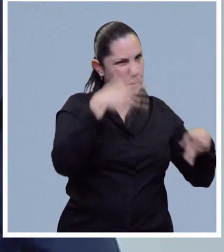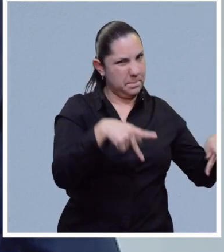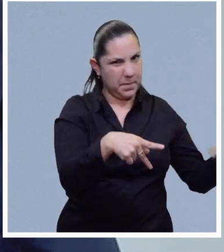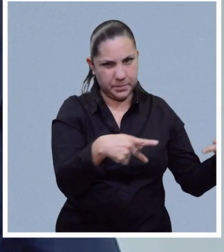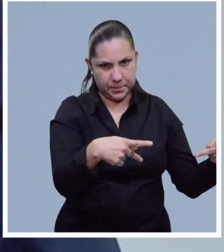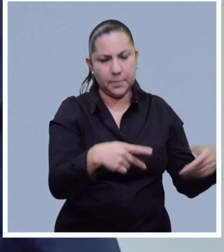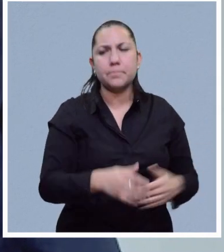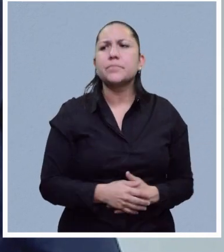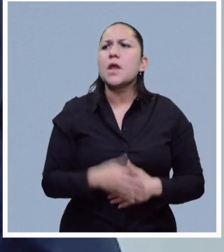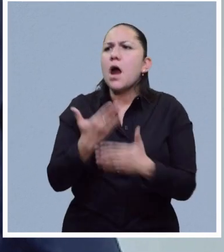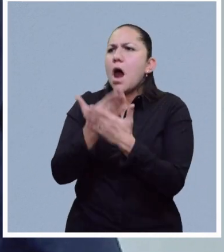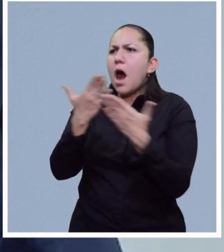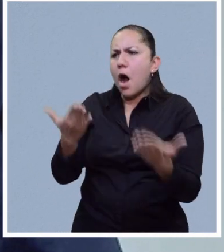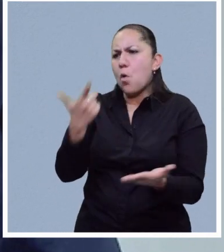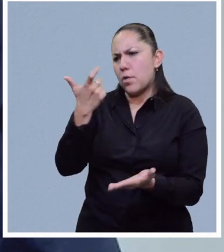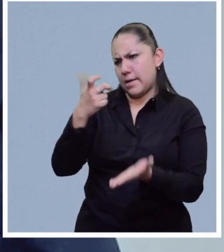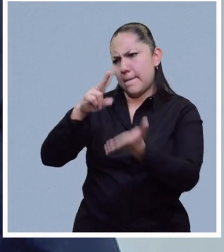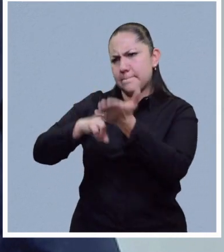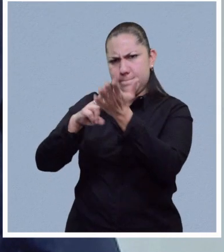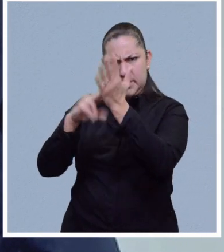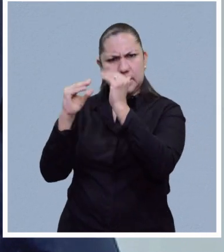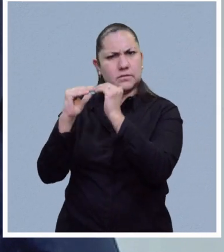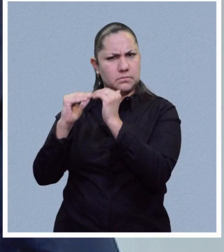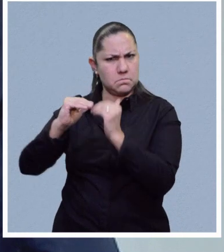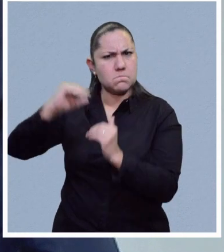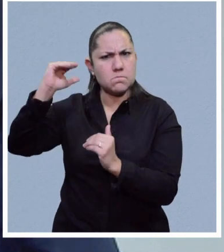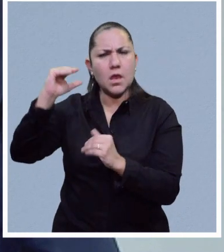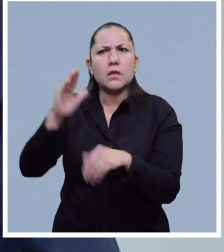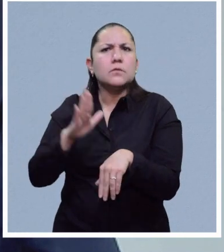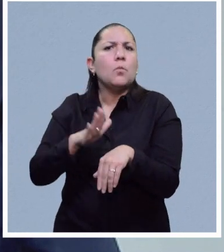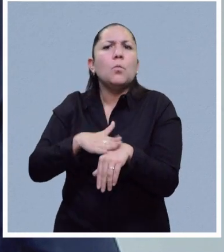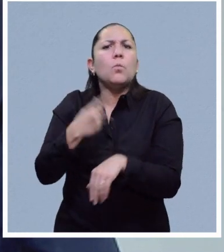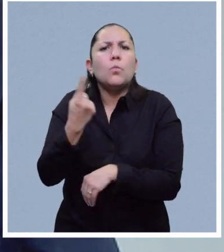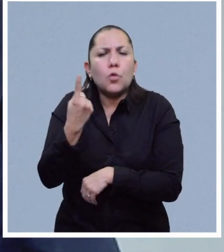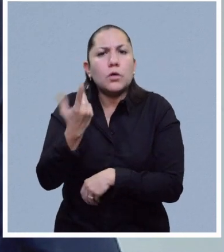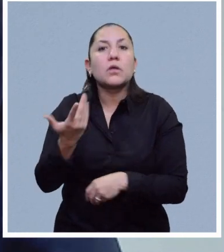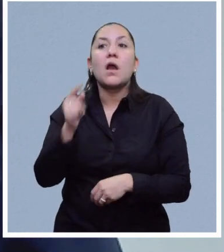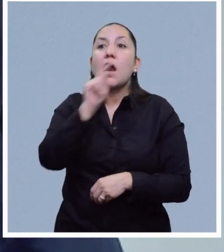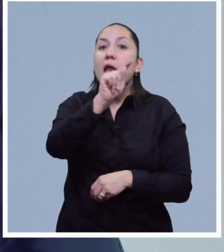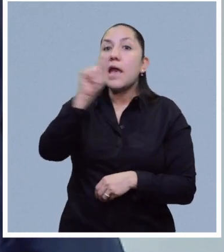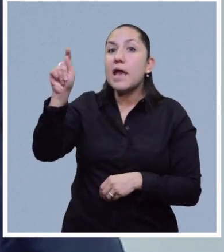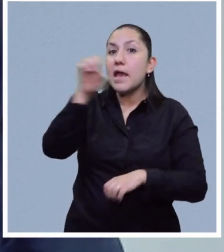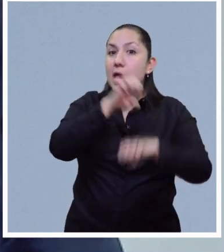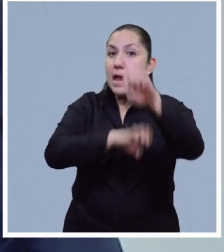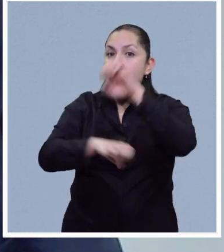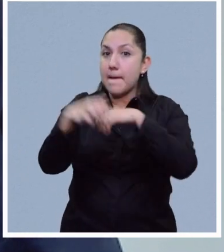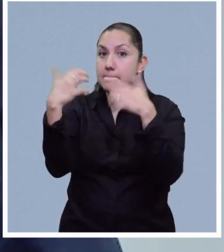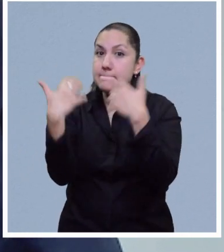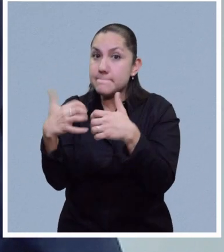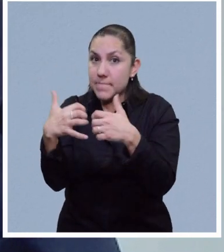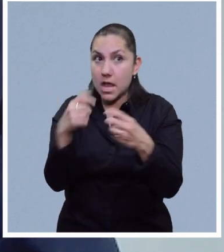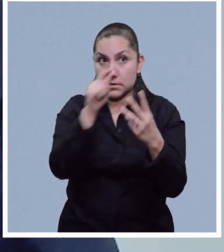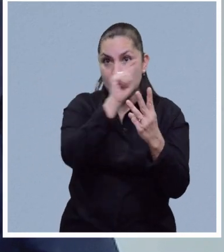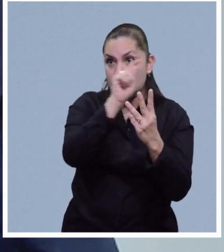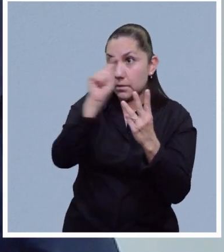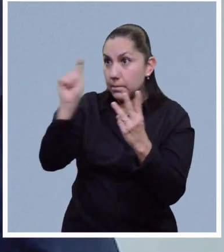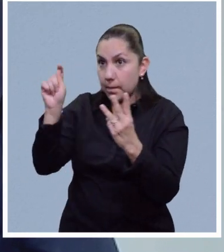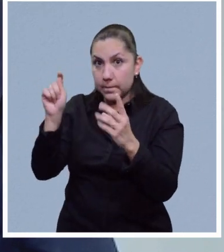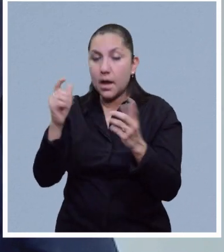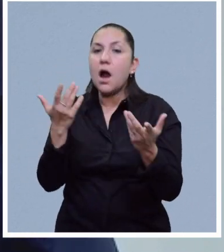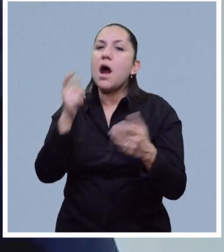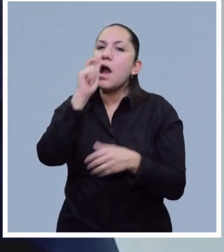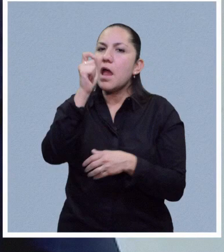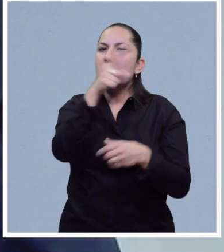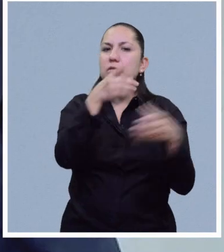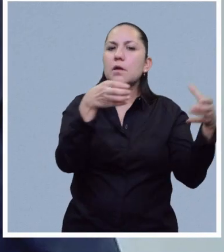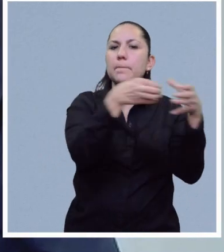subrayo, es por el comportamiento dominante, predominante de estas empresas. No es estrictamente